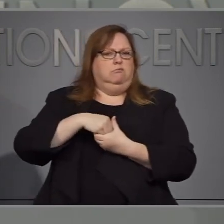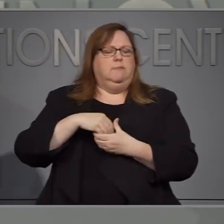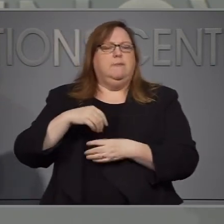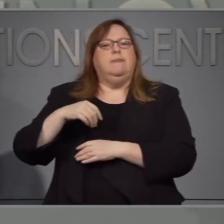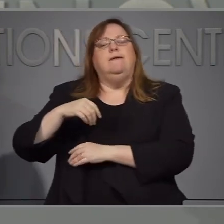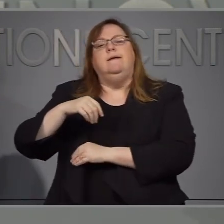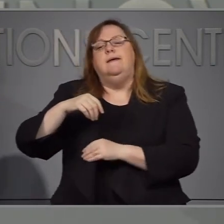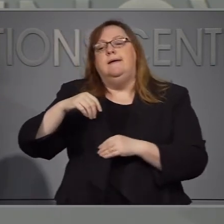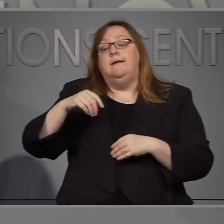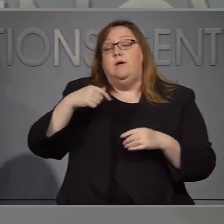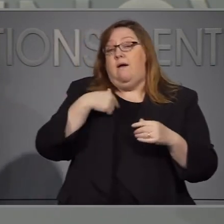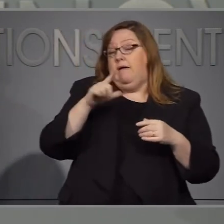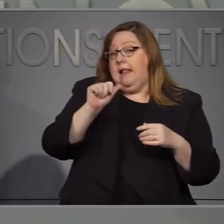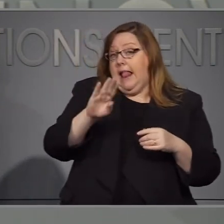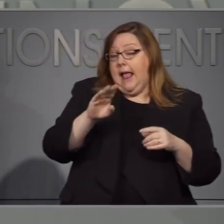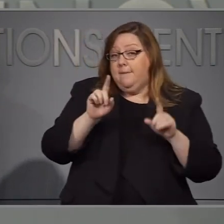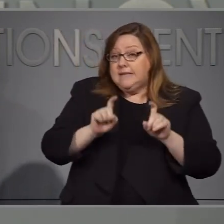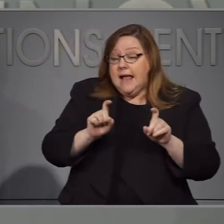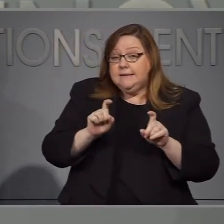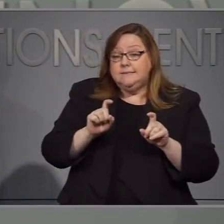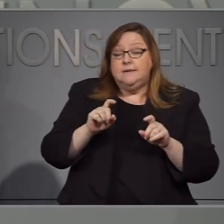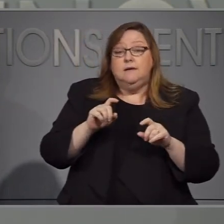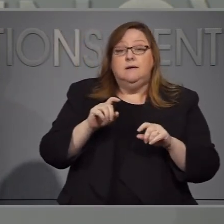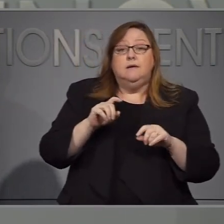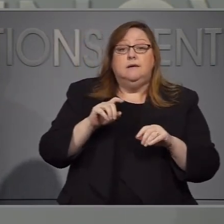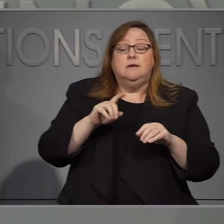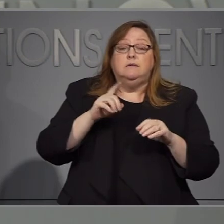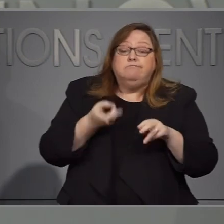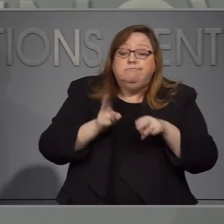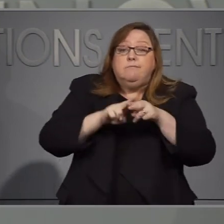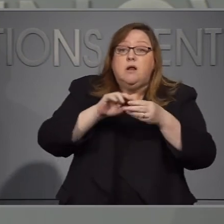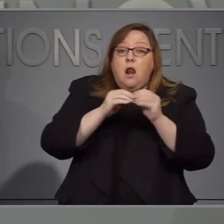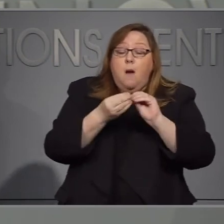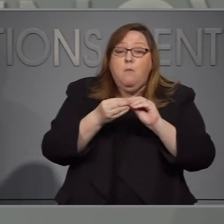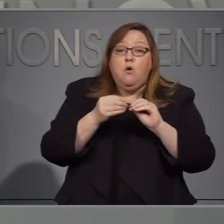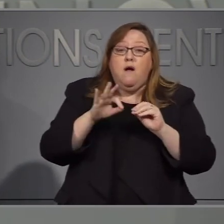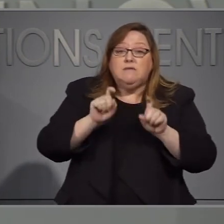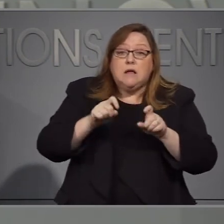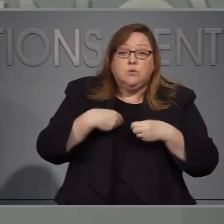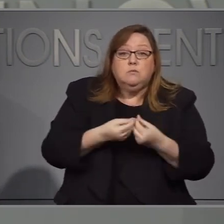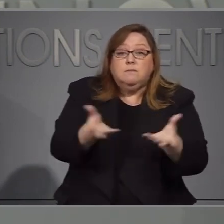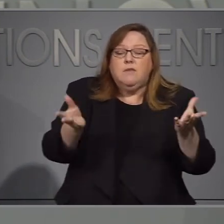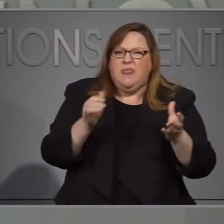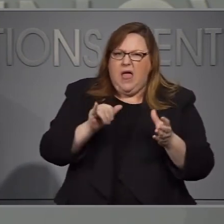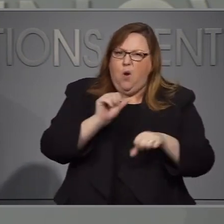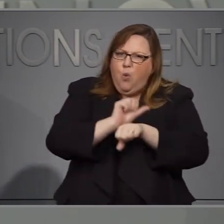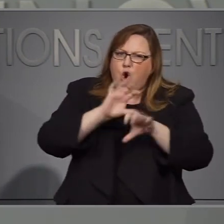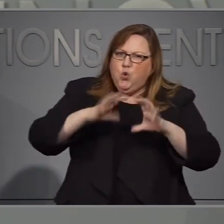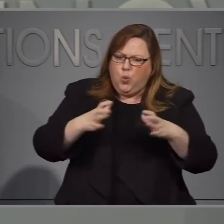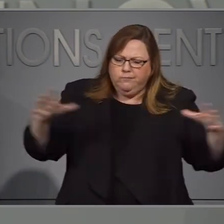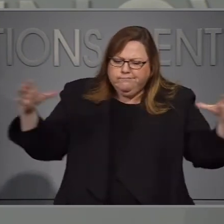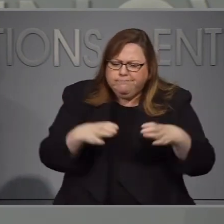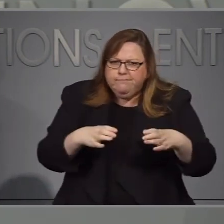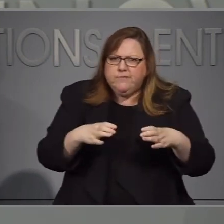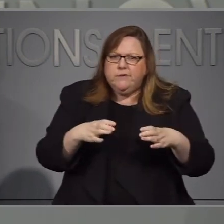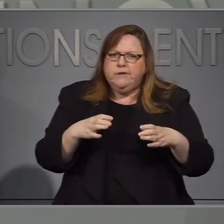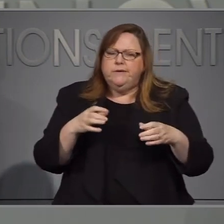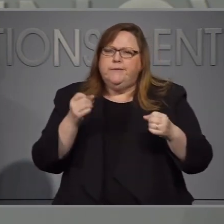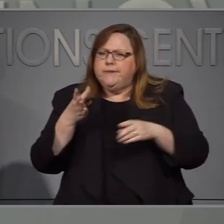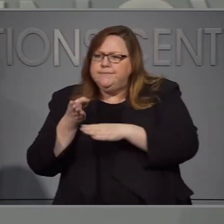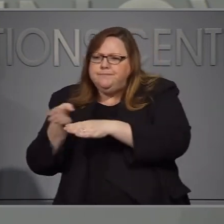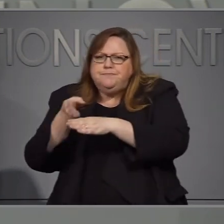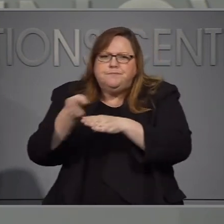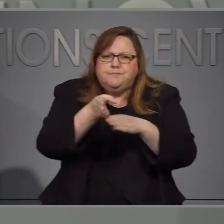laboratorio al igual que otros mecanismos y tenemos más líderes en laboratorios que están colaborando para que